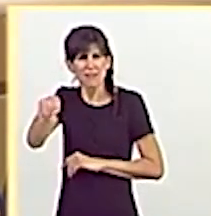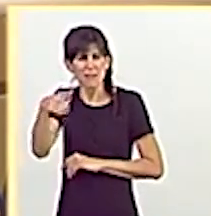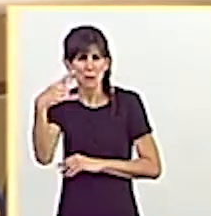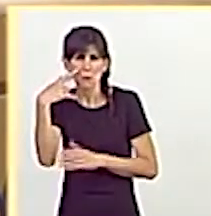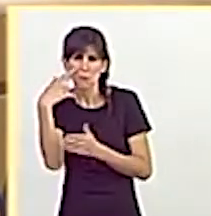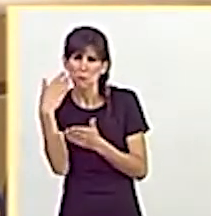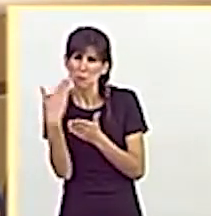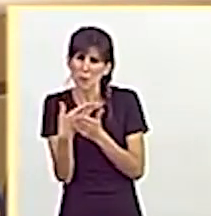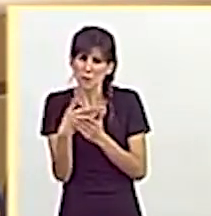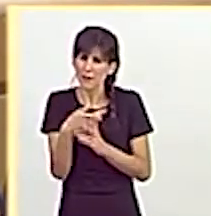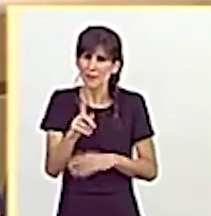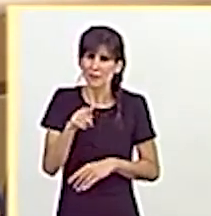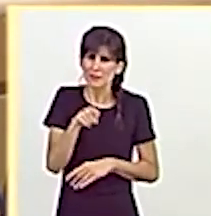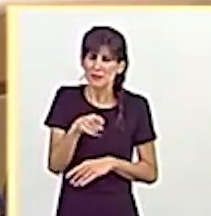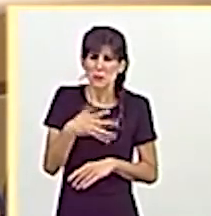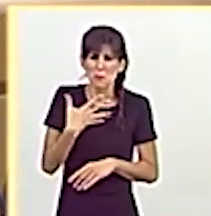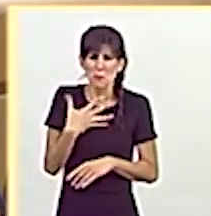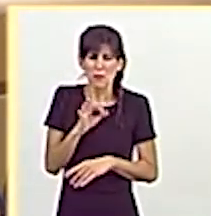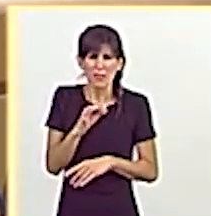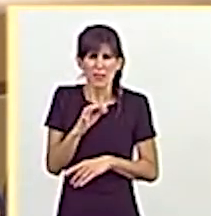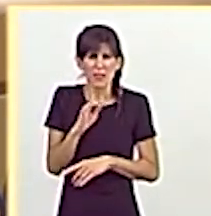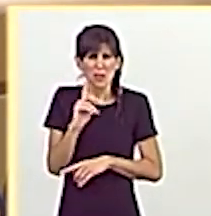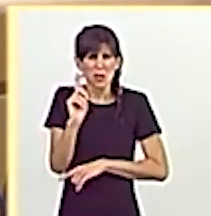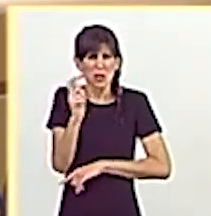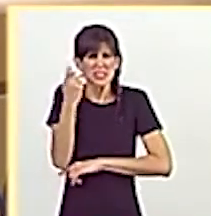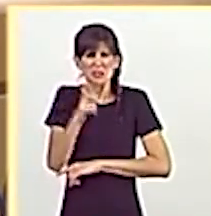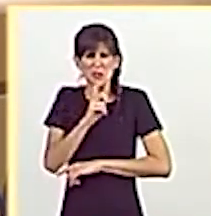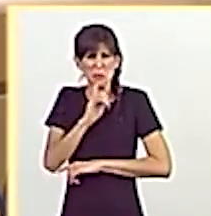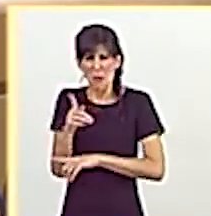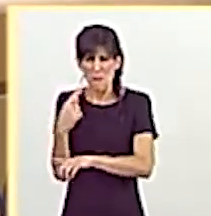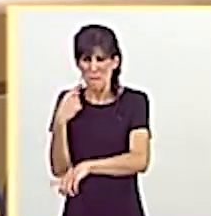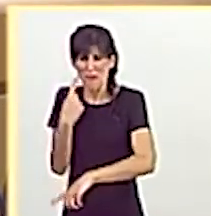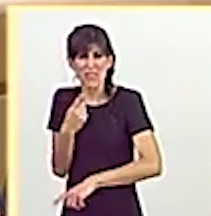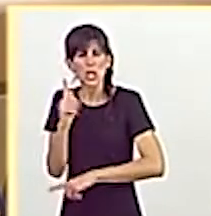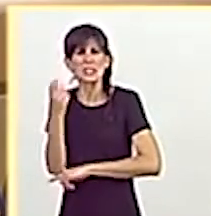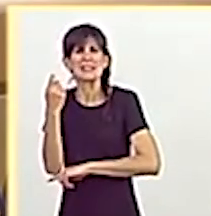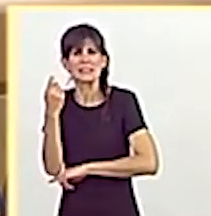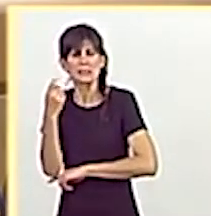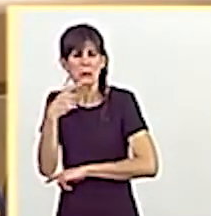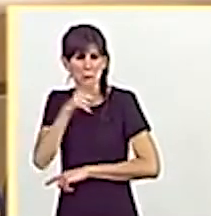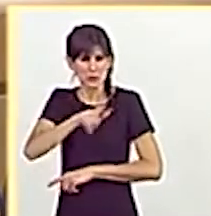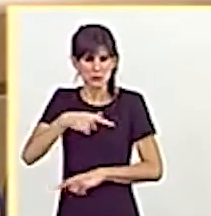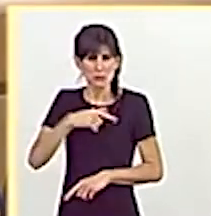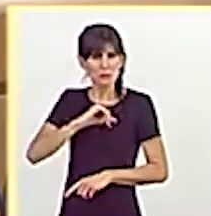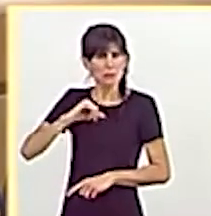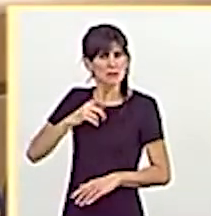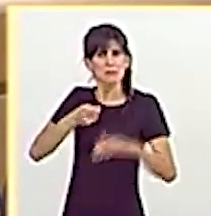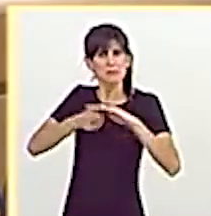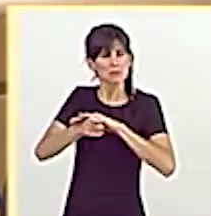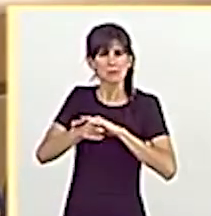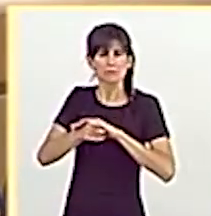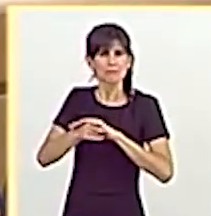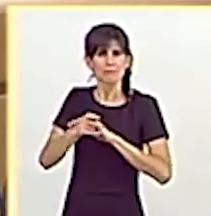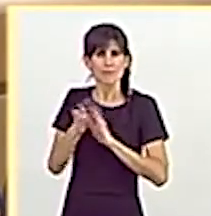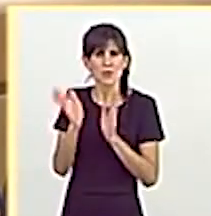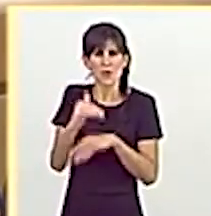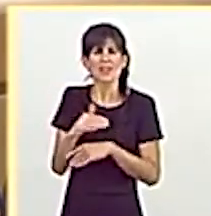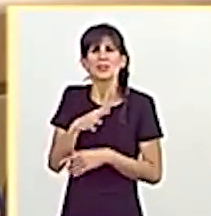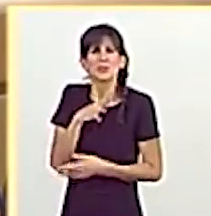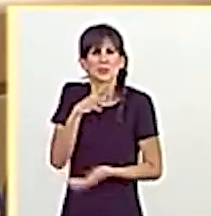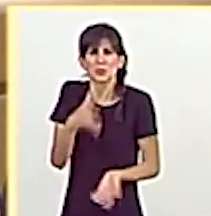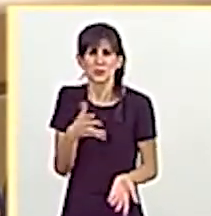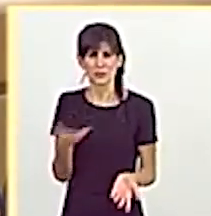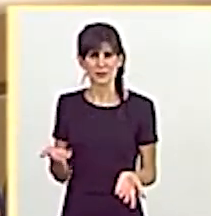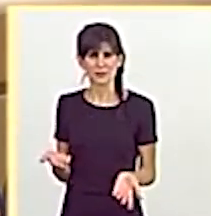comprobado cómo pueden conseguir citas estas mafias y las personas que las solicitan directamente no las pueden